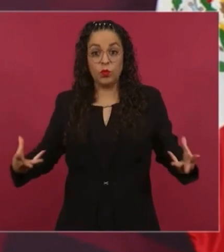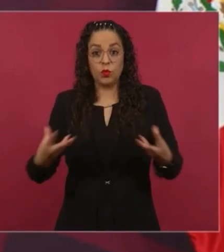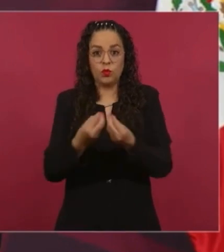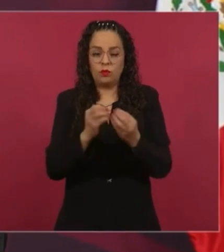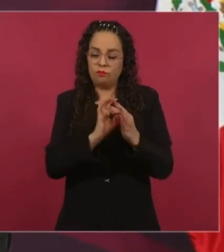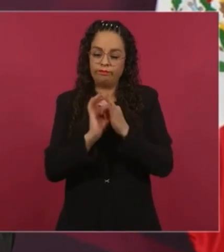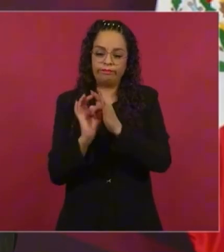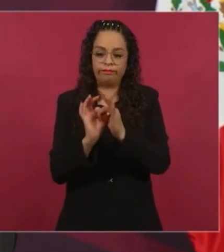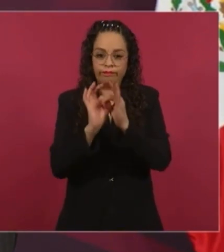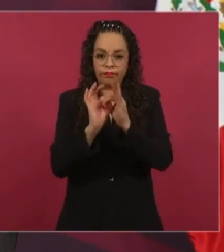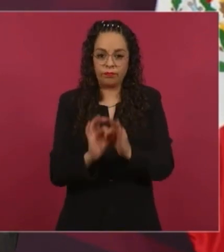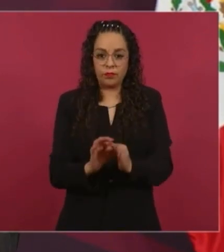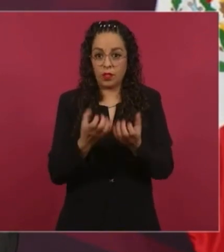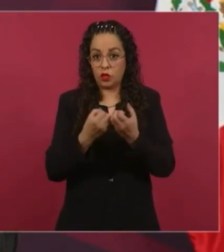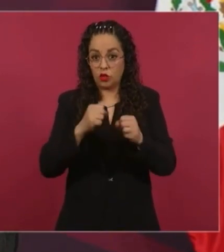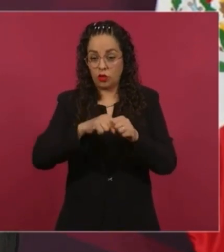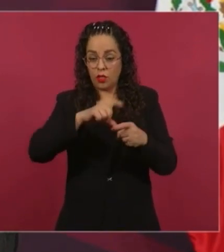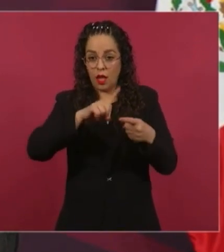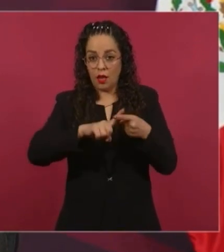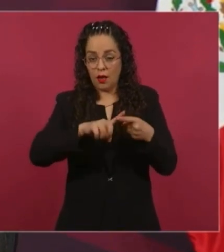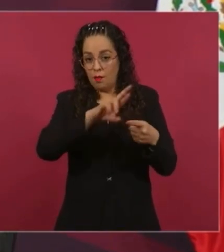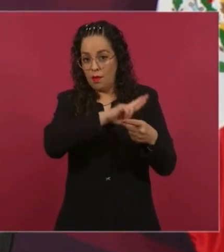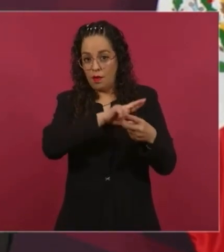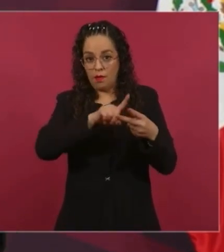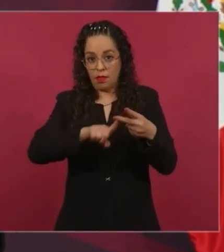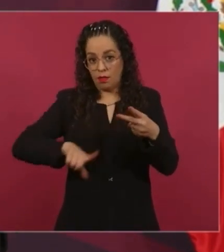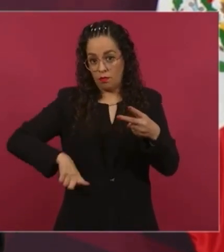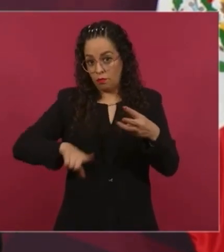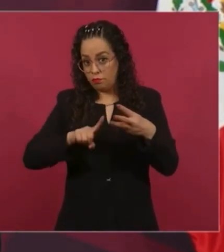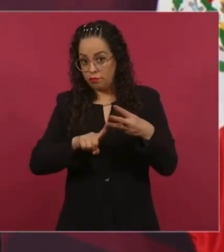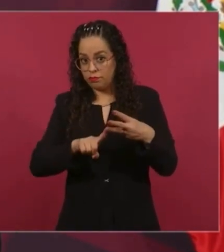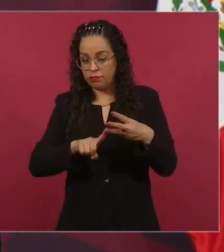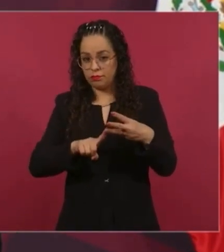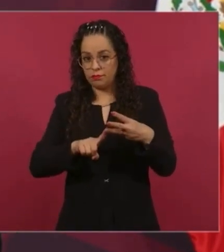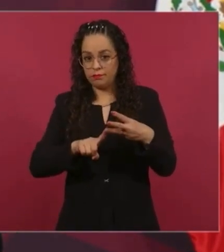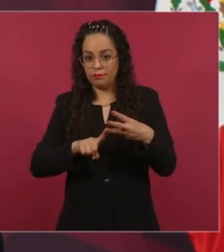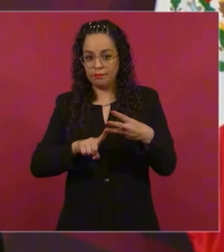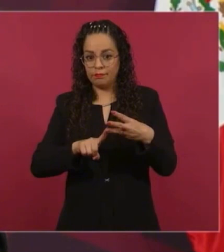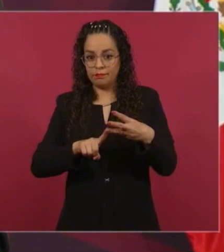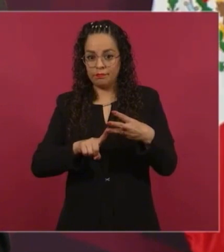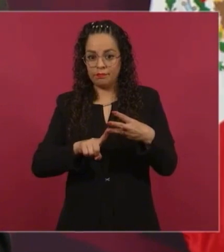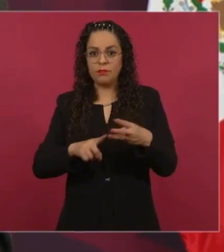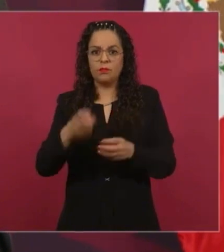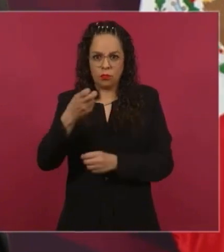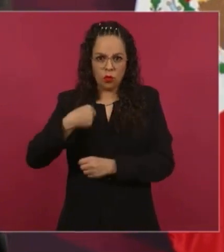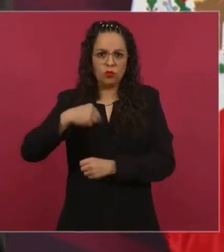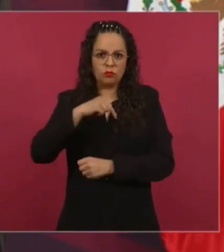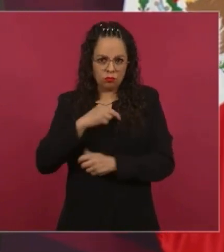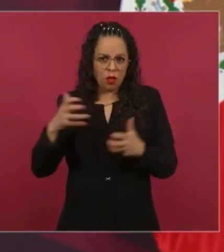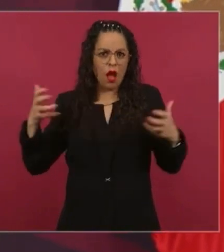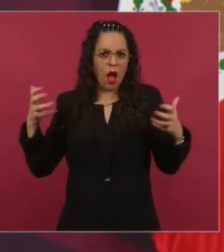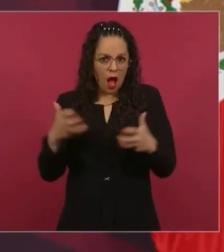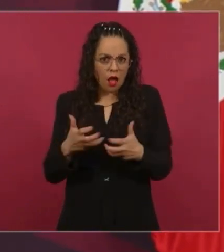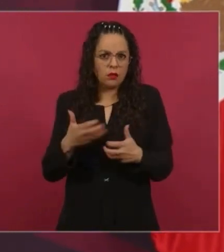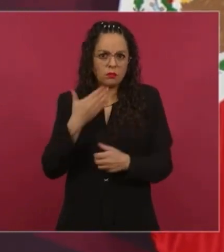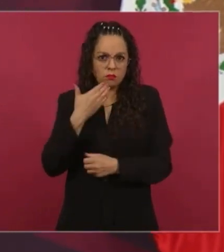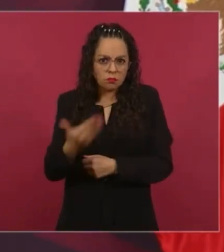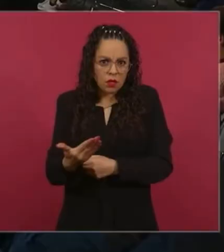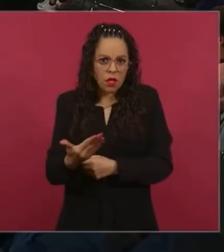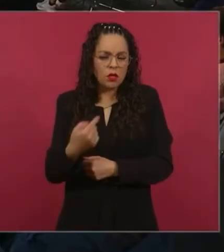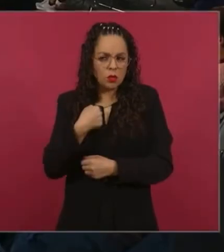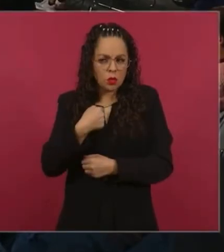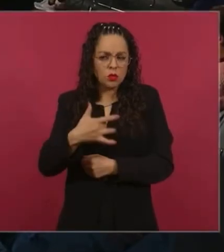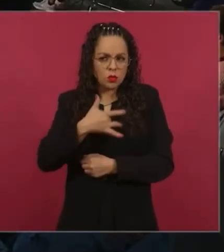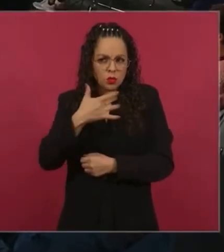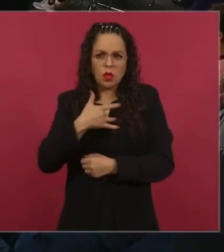social, sector privado y sector público. Y eso es lo que estamos haciendo y está funcionando bien